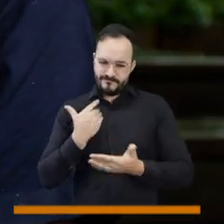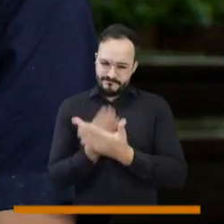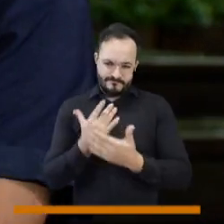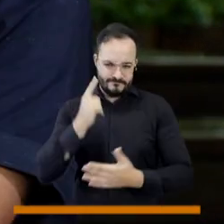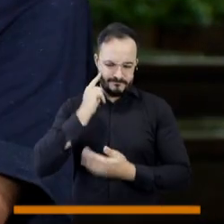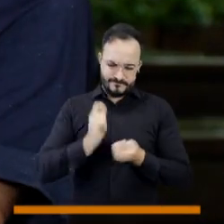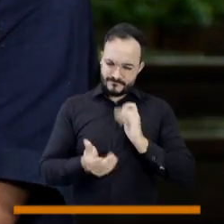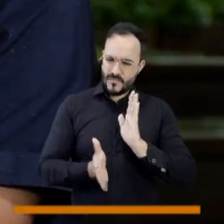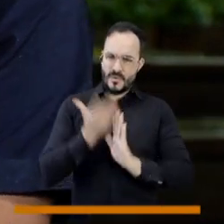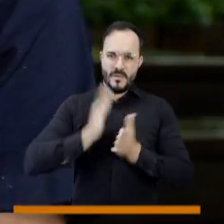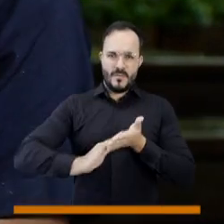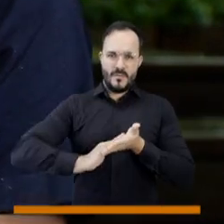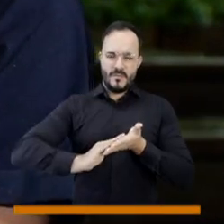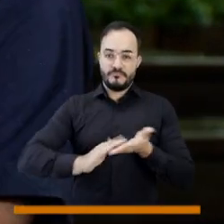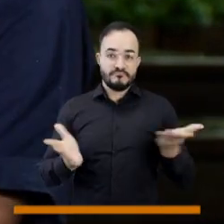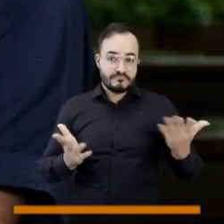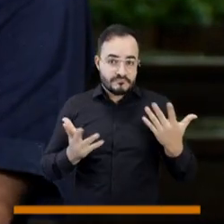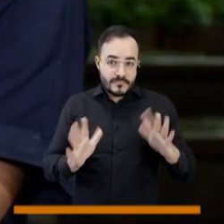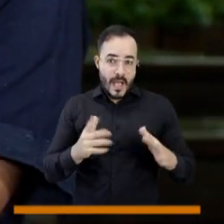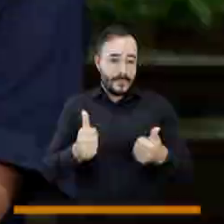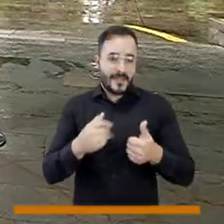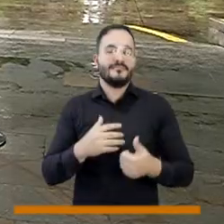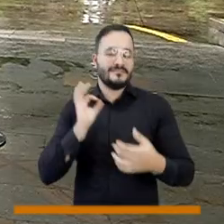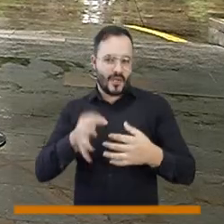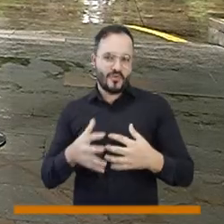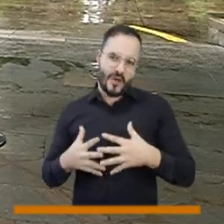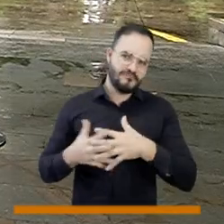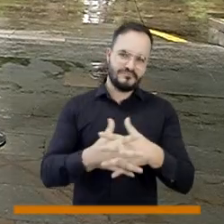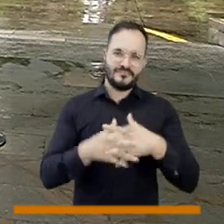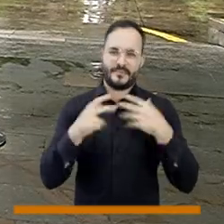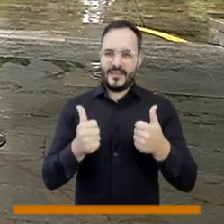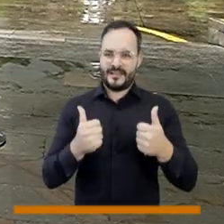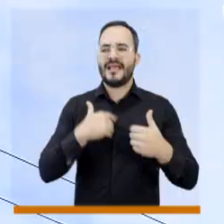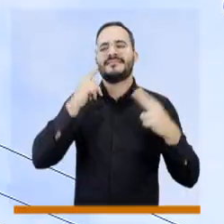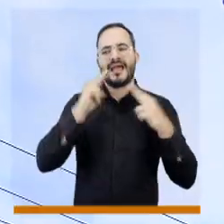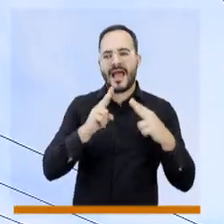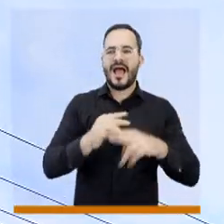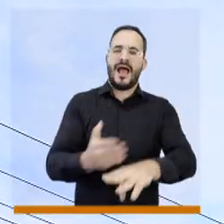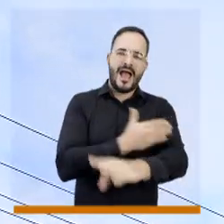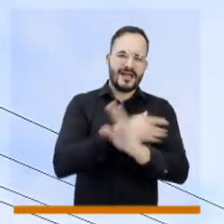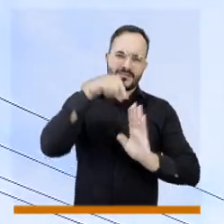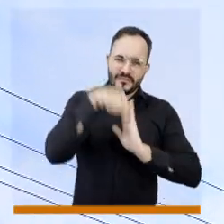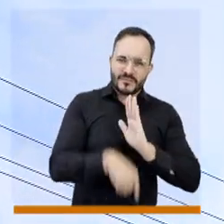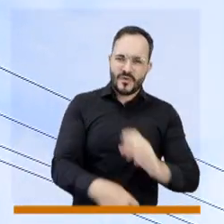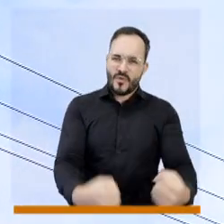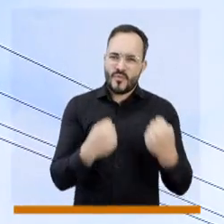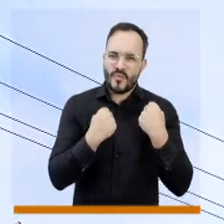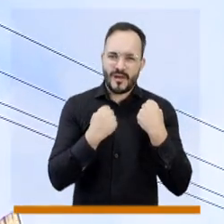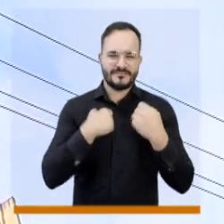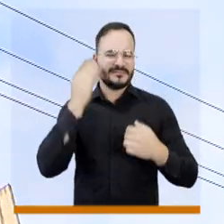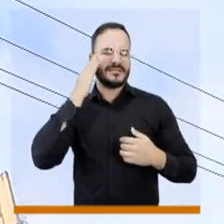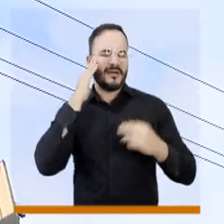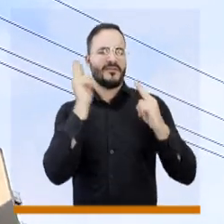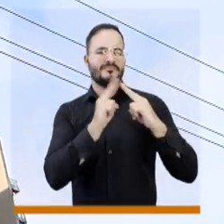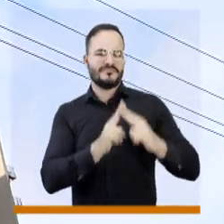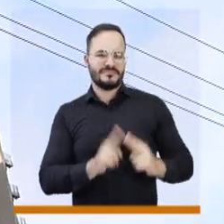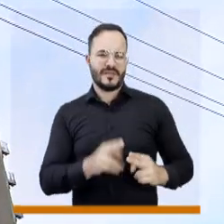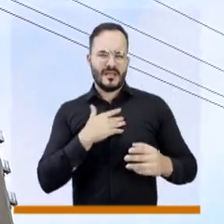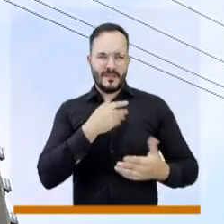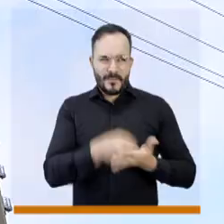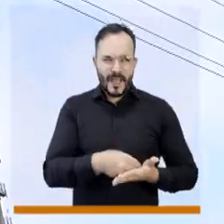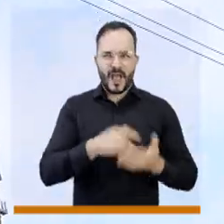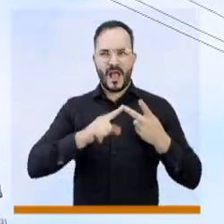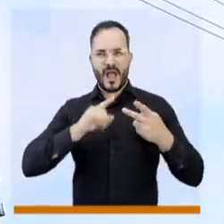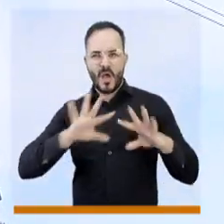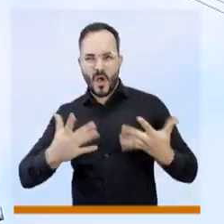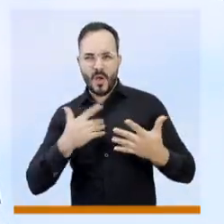mercado. Porque, ya conocen la factura, porque conocen todos los comportamientos del usuario, saben exactamente, EPM tiene una cosa como somos, que